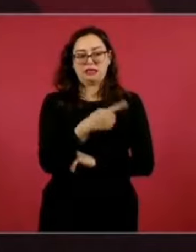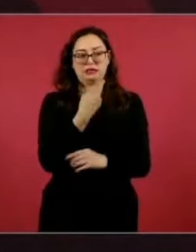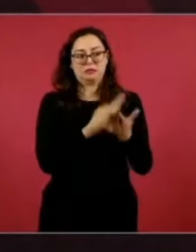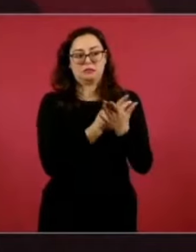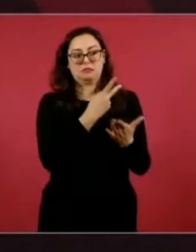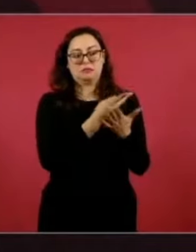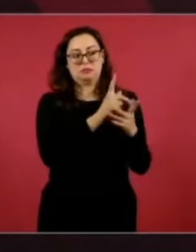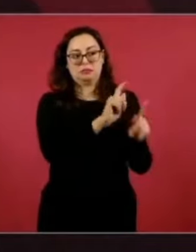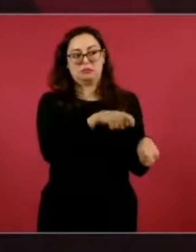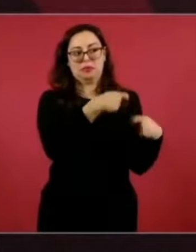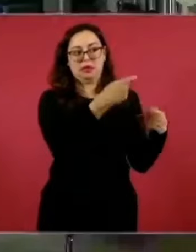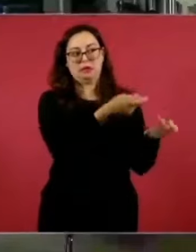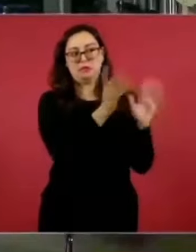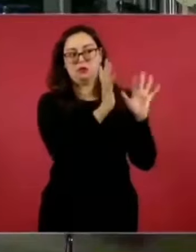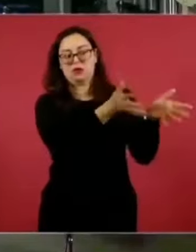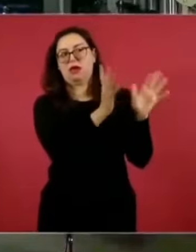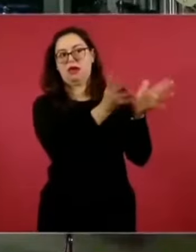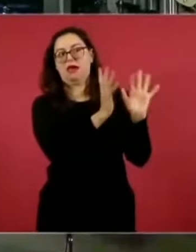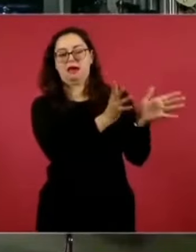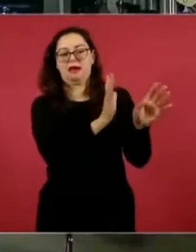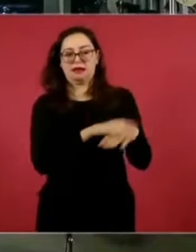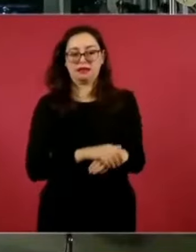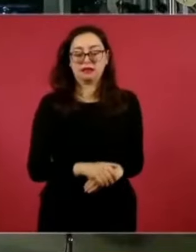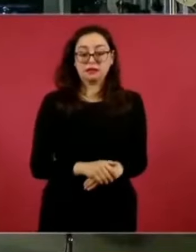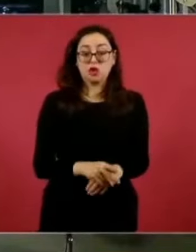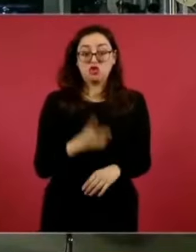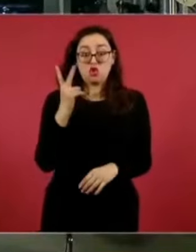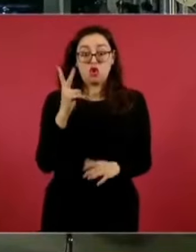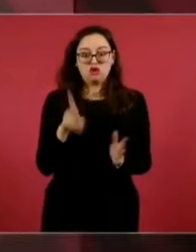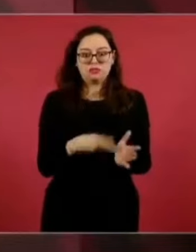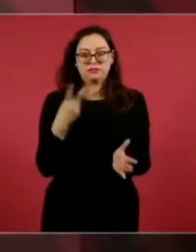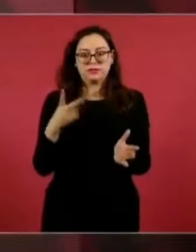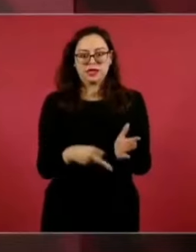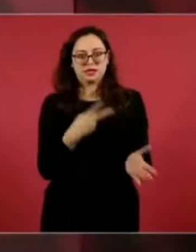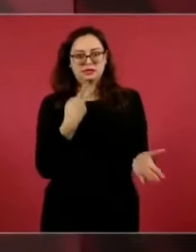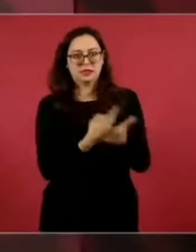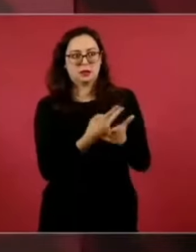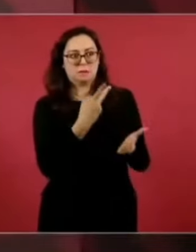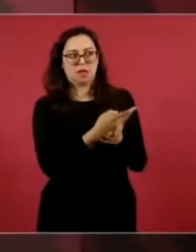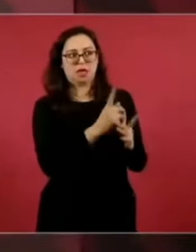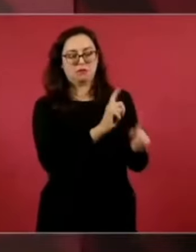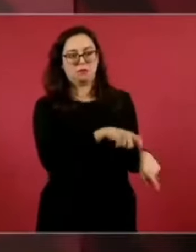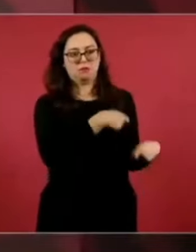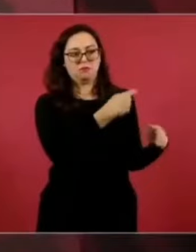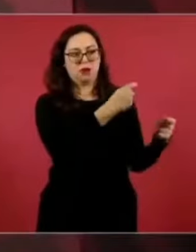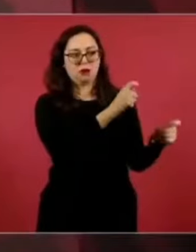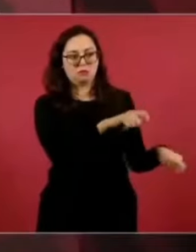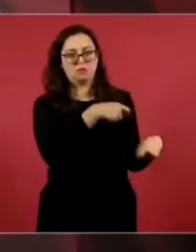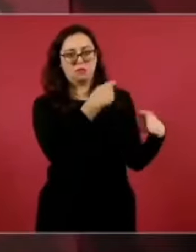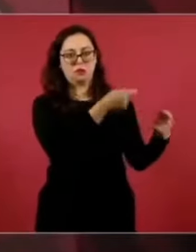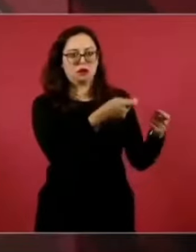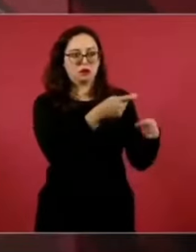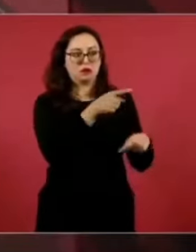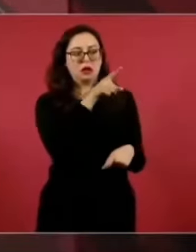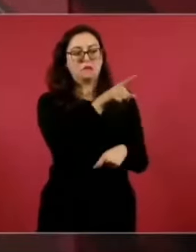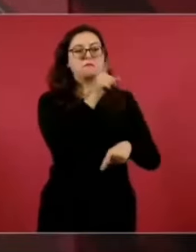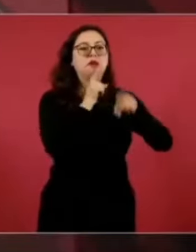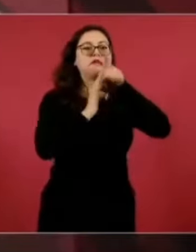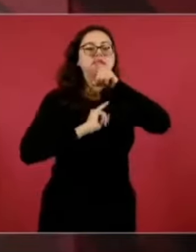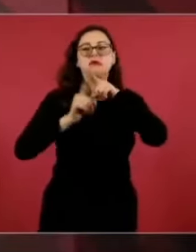Golden, dos premios por reportajes